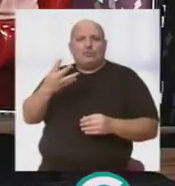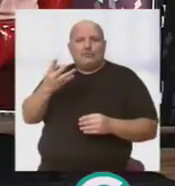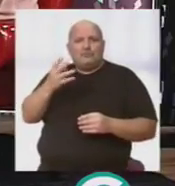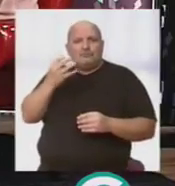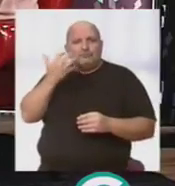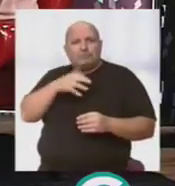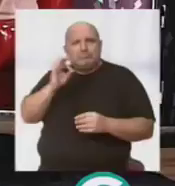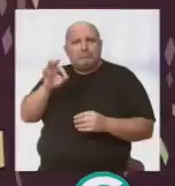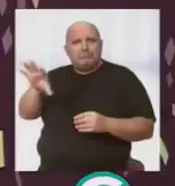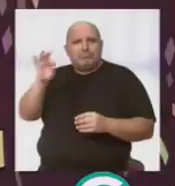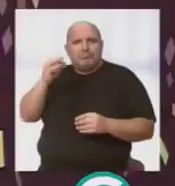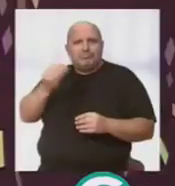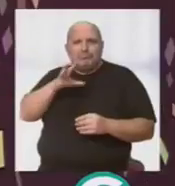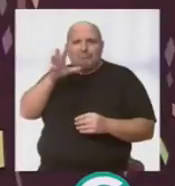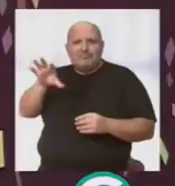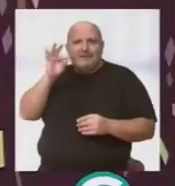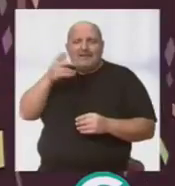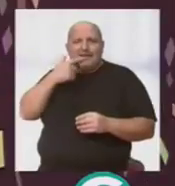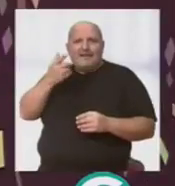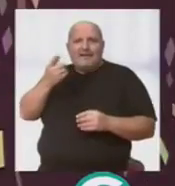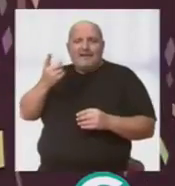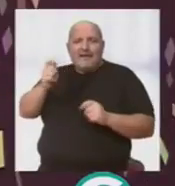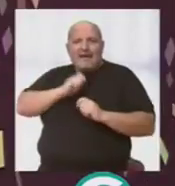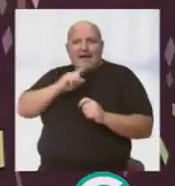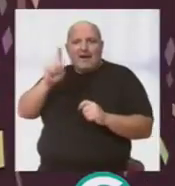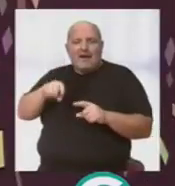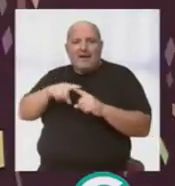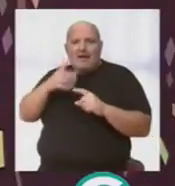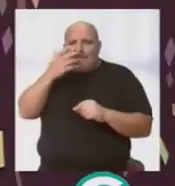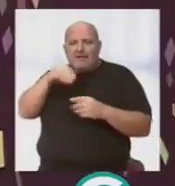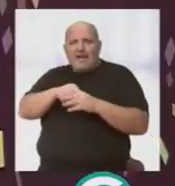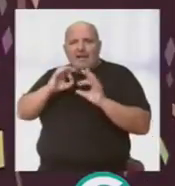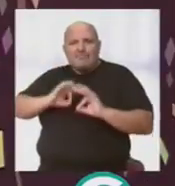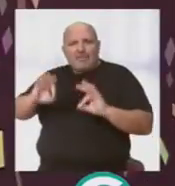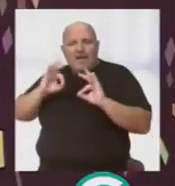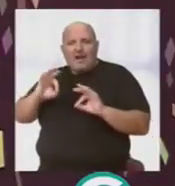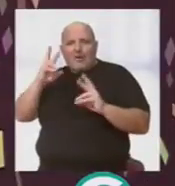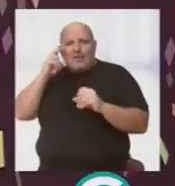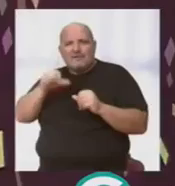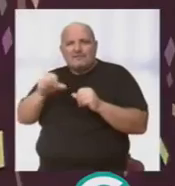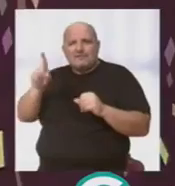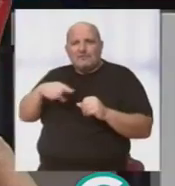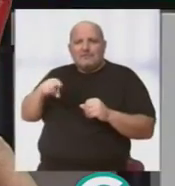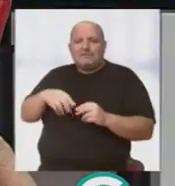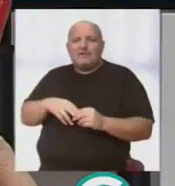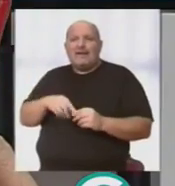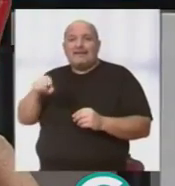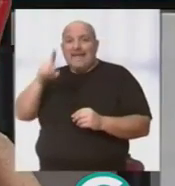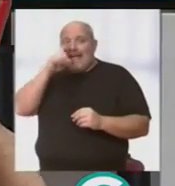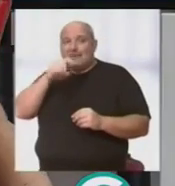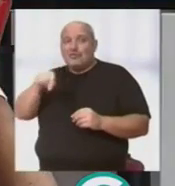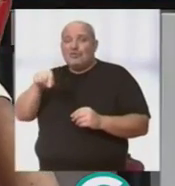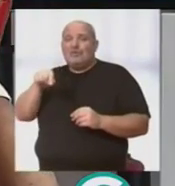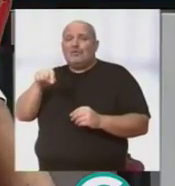acierto, José Luis, permíteme decírtelo, el que también ese carnavalero sea especialmente recordado. Este año